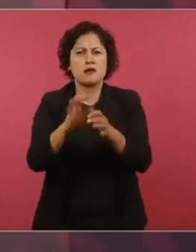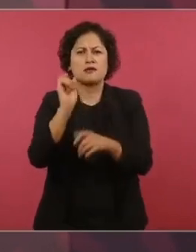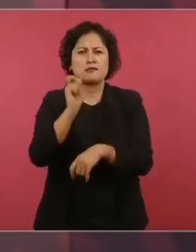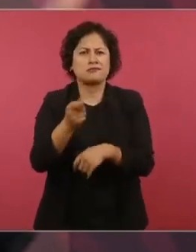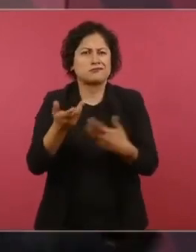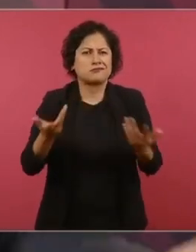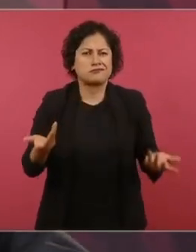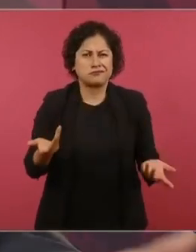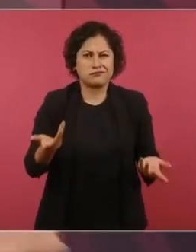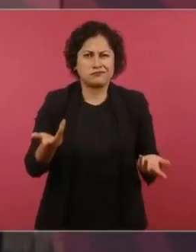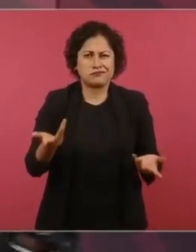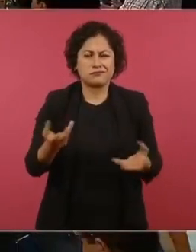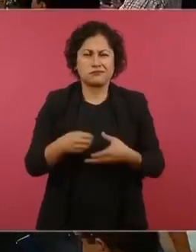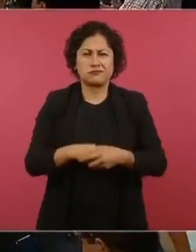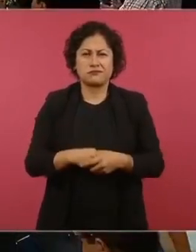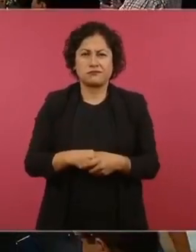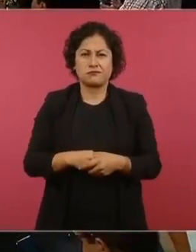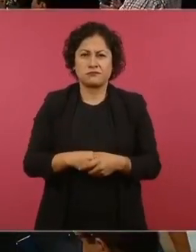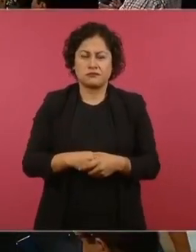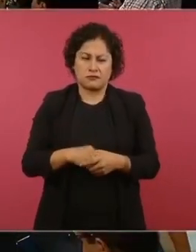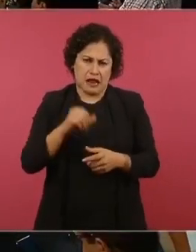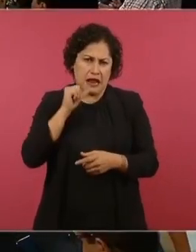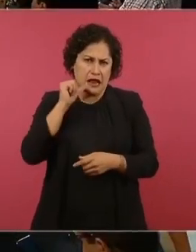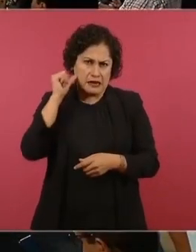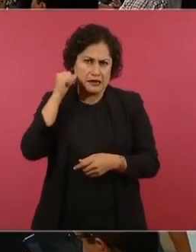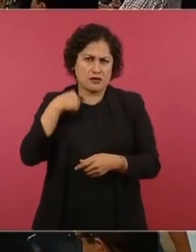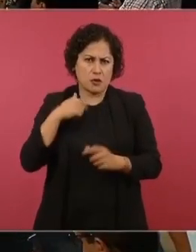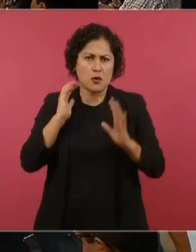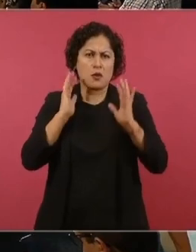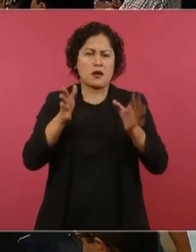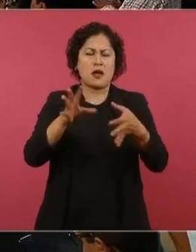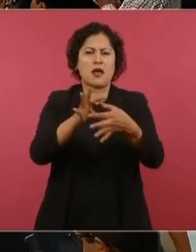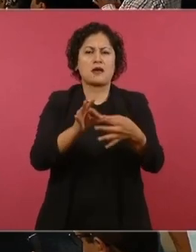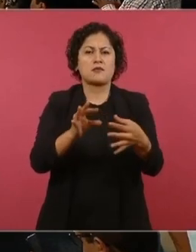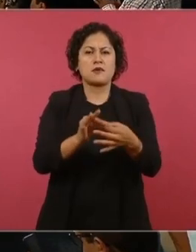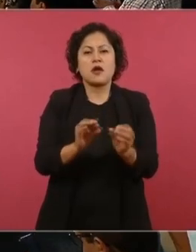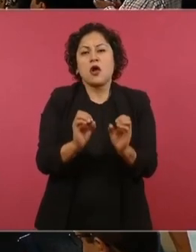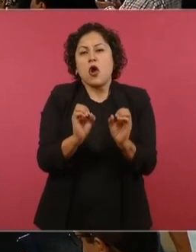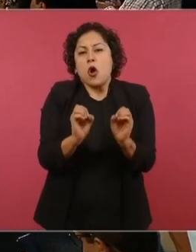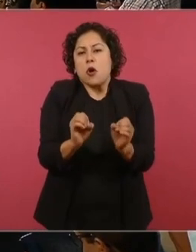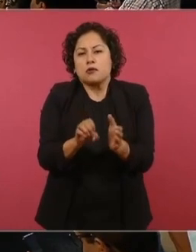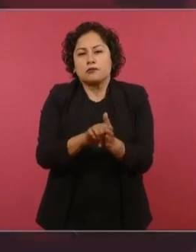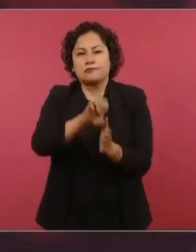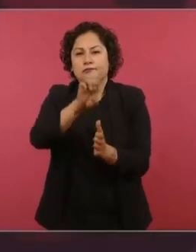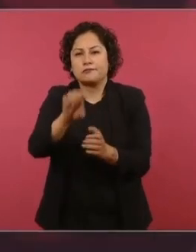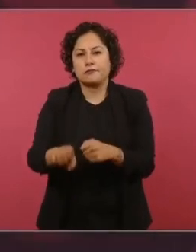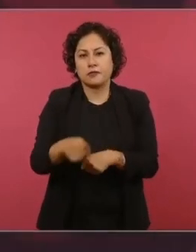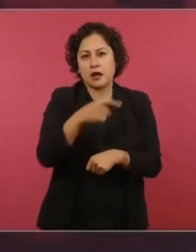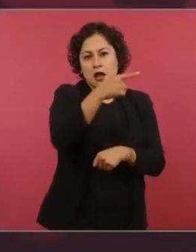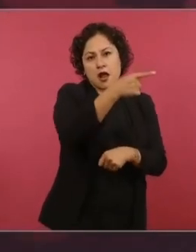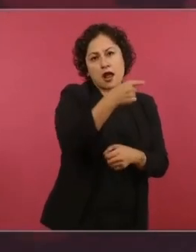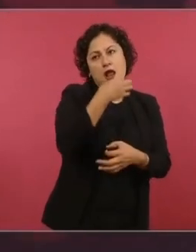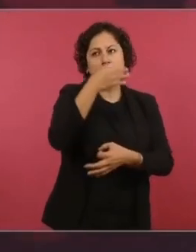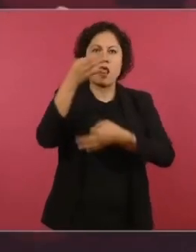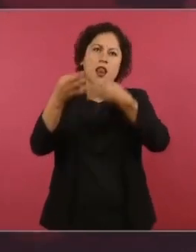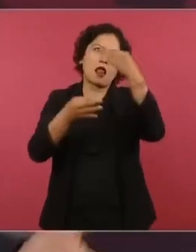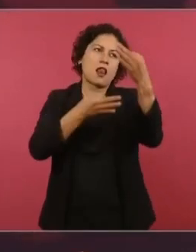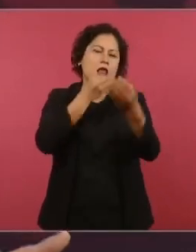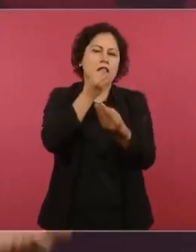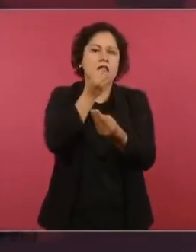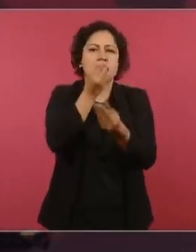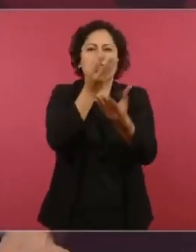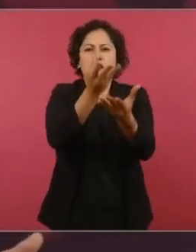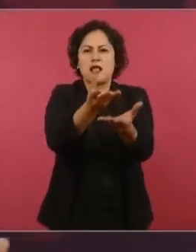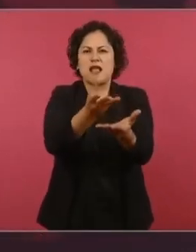¿Cómo? ¿Cómo van a hablar de derechos humanos si ellos